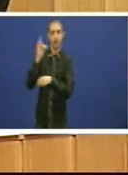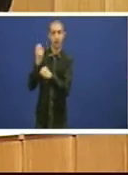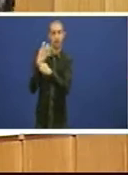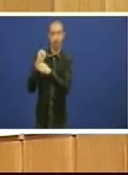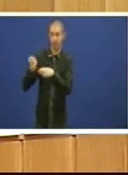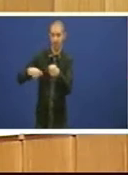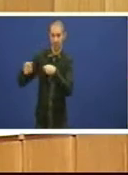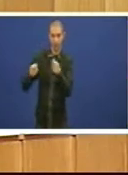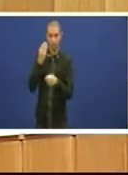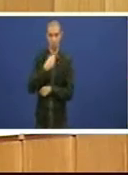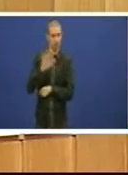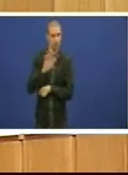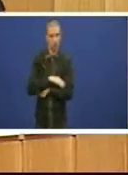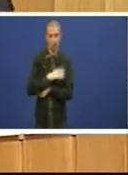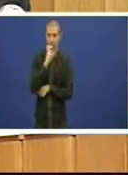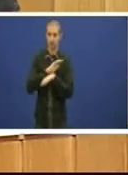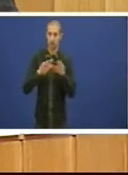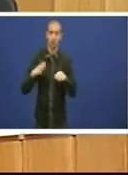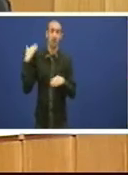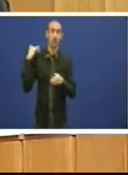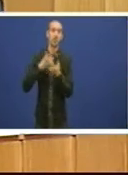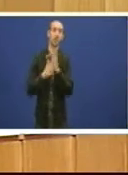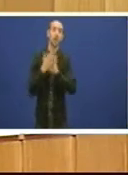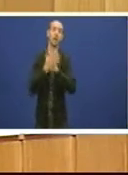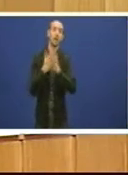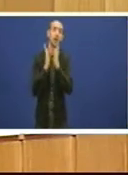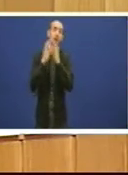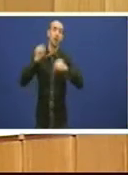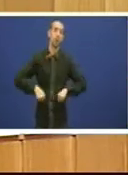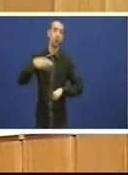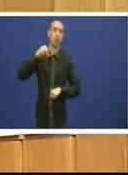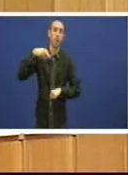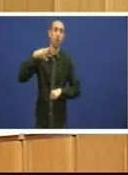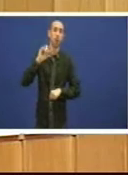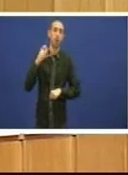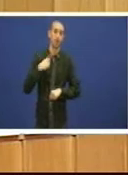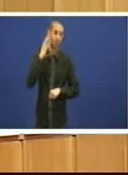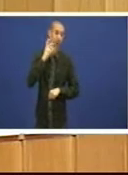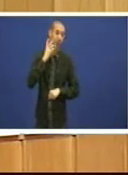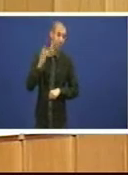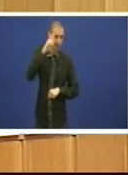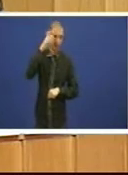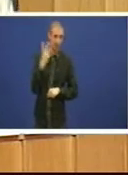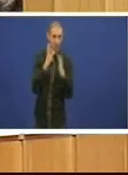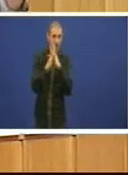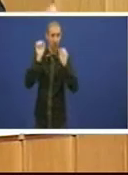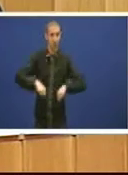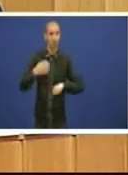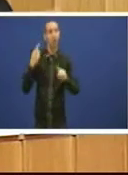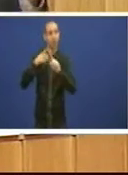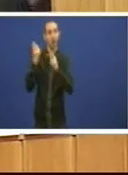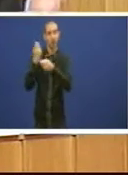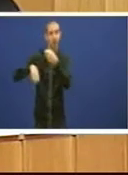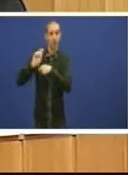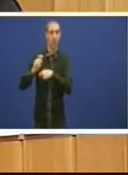aquel malfadado pacto da Moncloa de 5 de maio de 2010 entre Mariano Rajoy e Zapatero de vender as